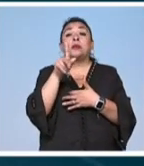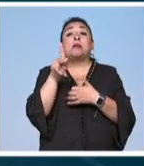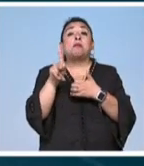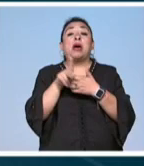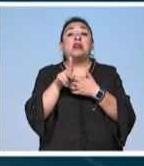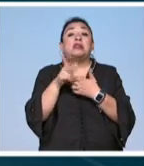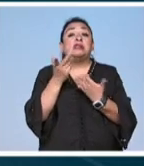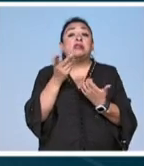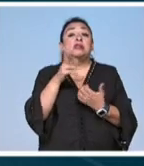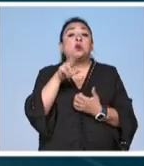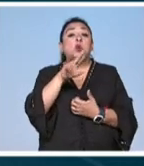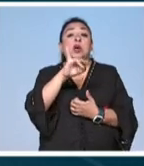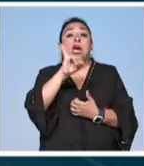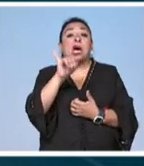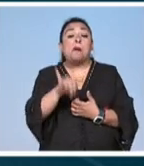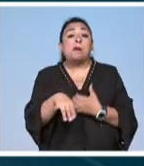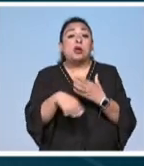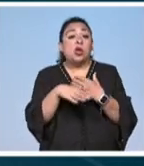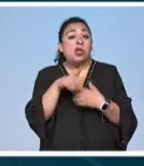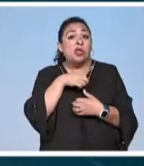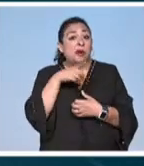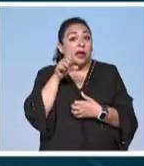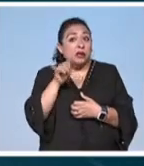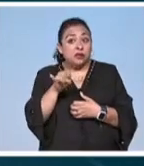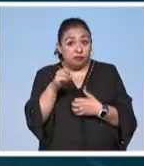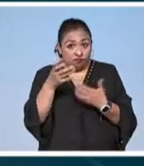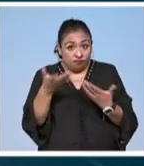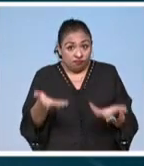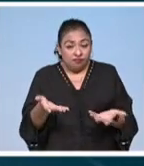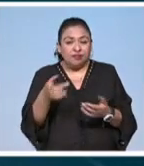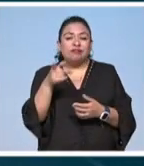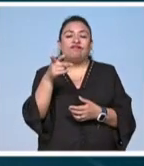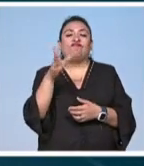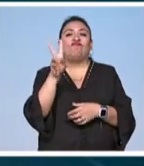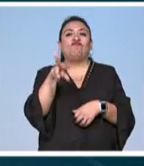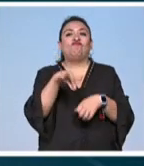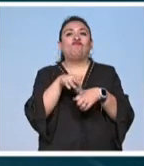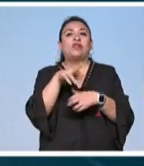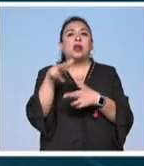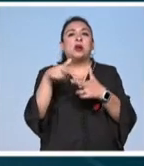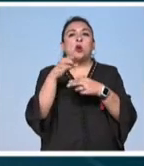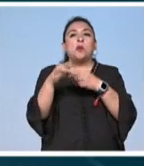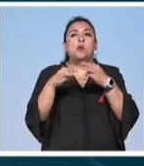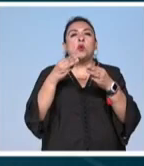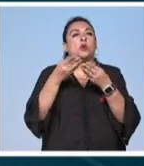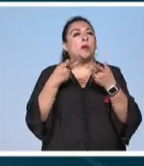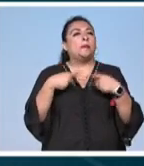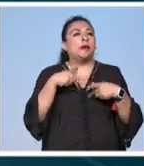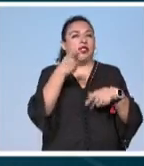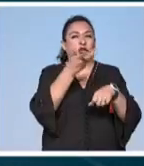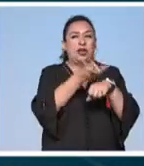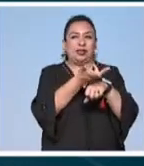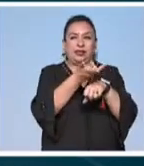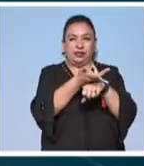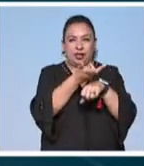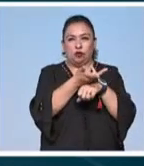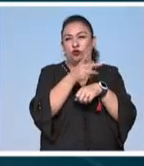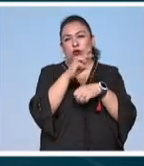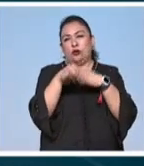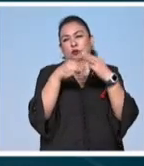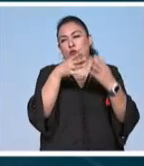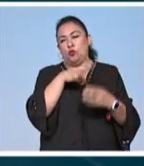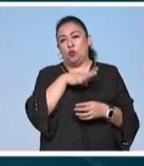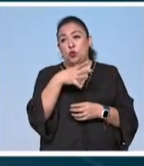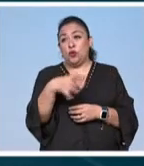donde nunca jamás las cosas que deberían ser son comparte la realidad de esta región del mundo a un público norteamericano y global